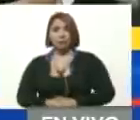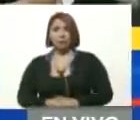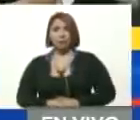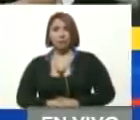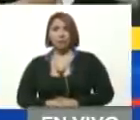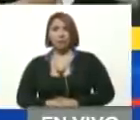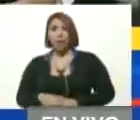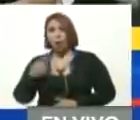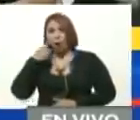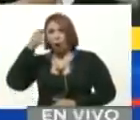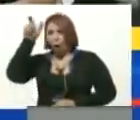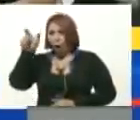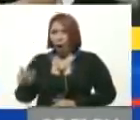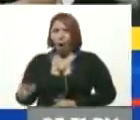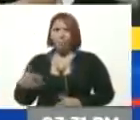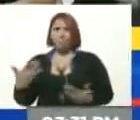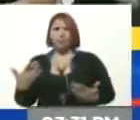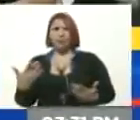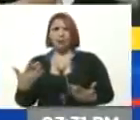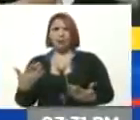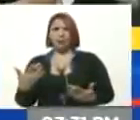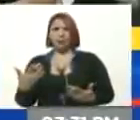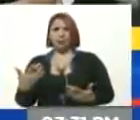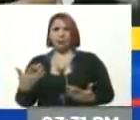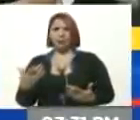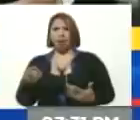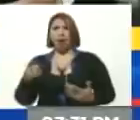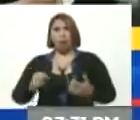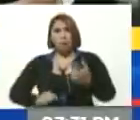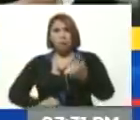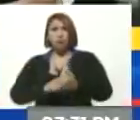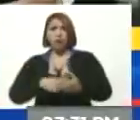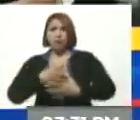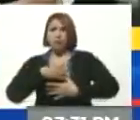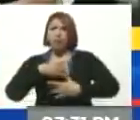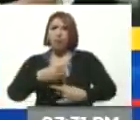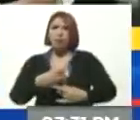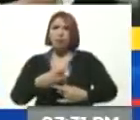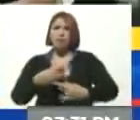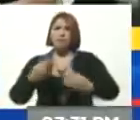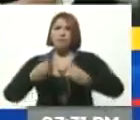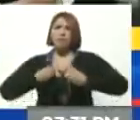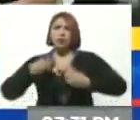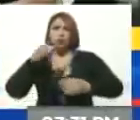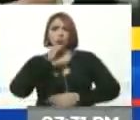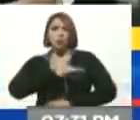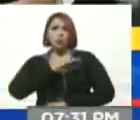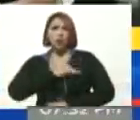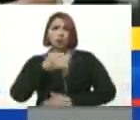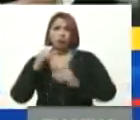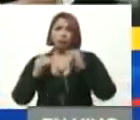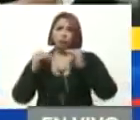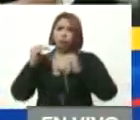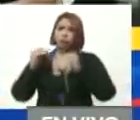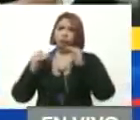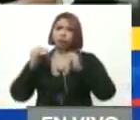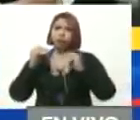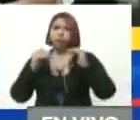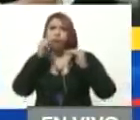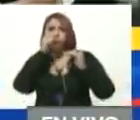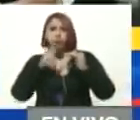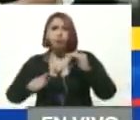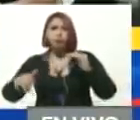Es un hombre que servía a los intereses de la vida social y de la estabilidad del